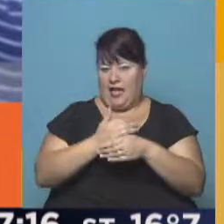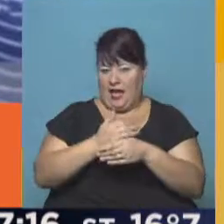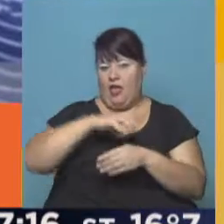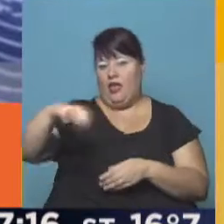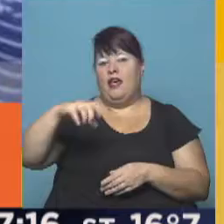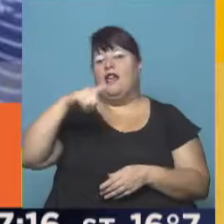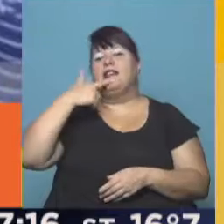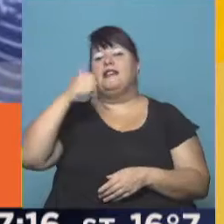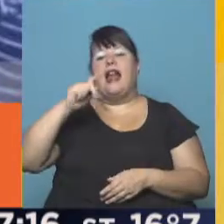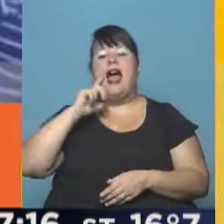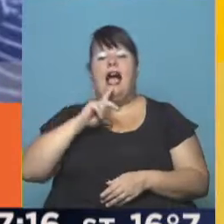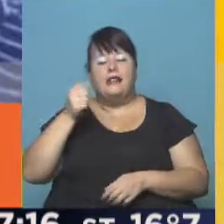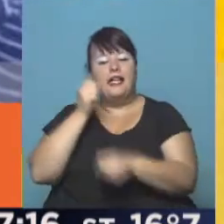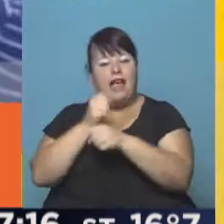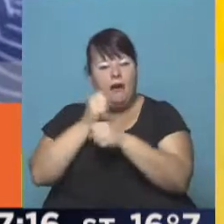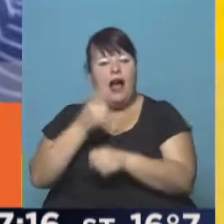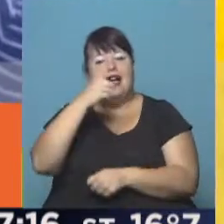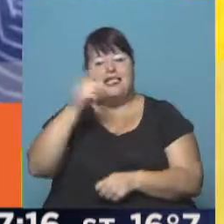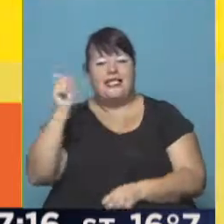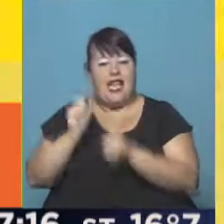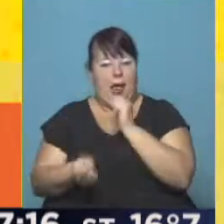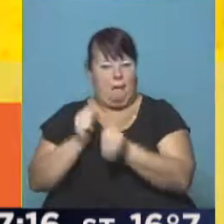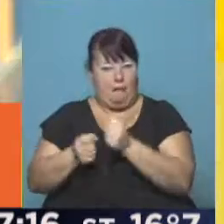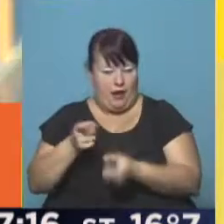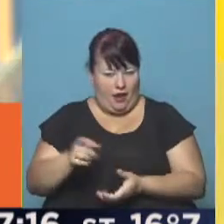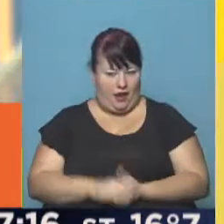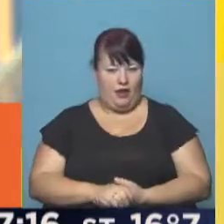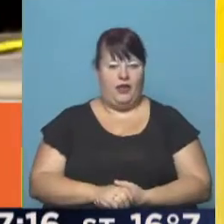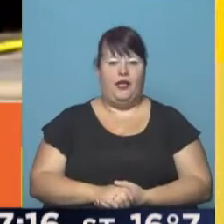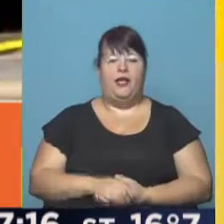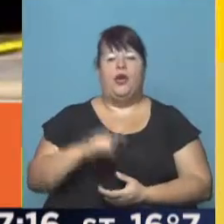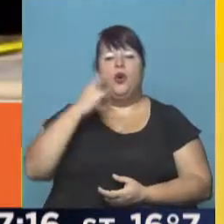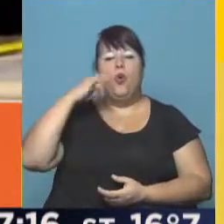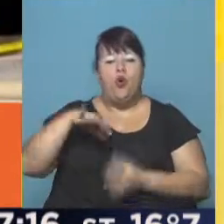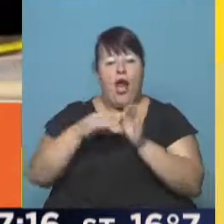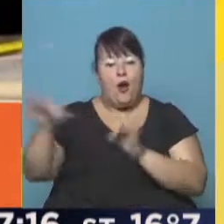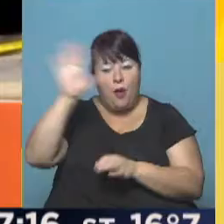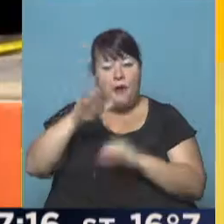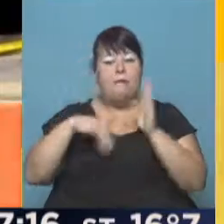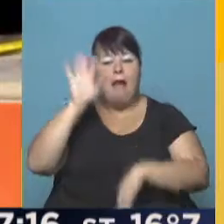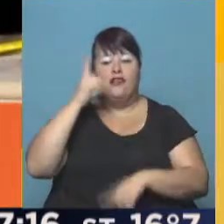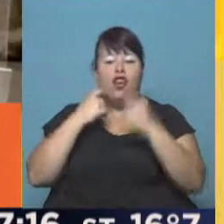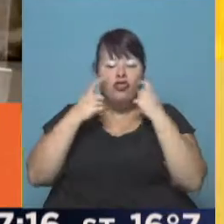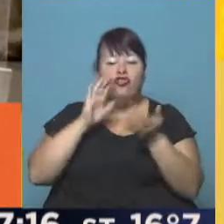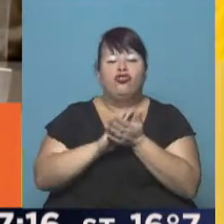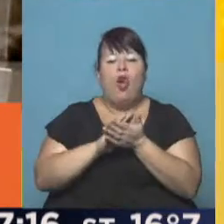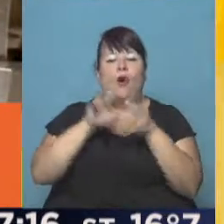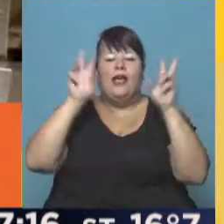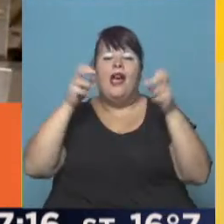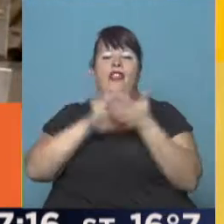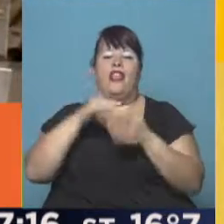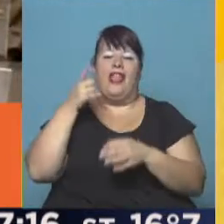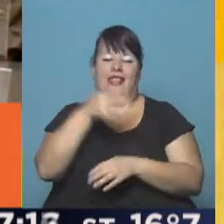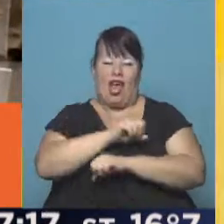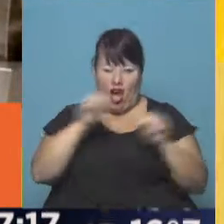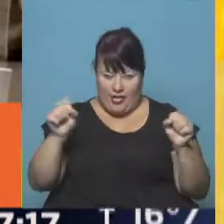de San Agasta, donde trabajaban 100 operarios. Unión Europea impulsa más controles al discurso terrorista.